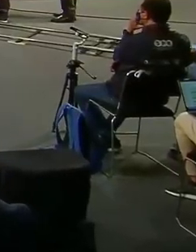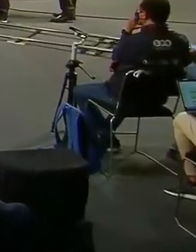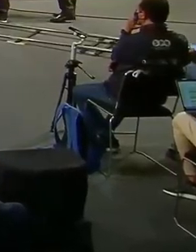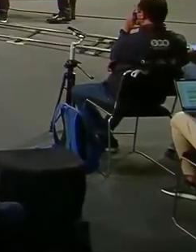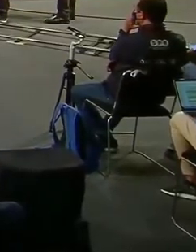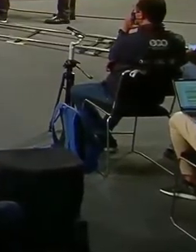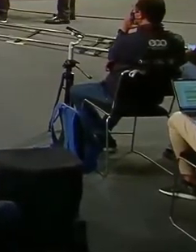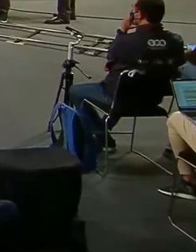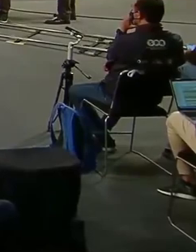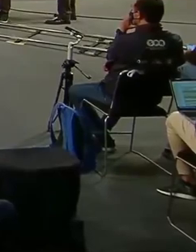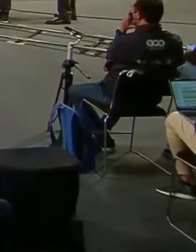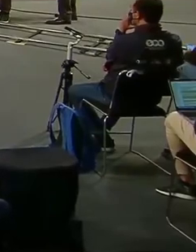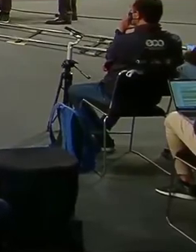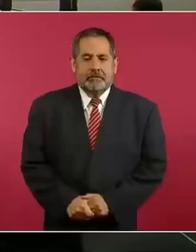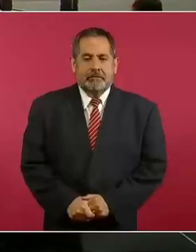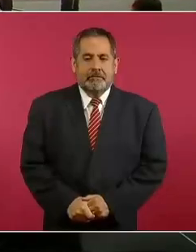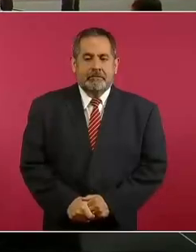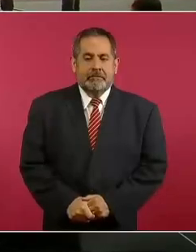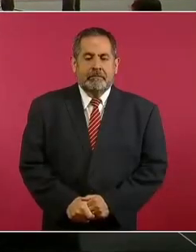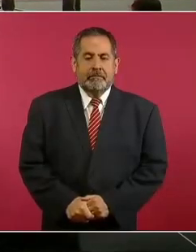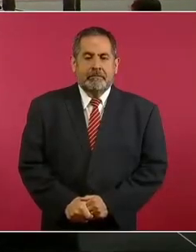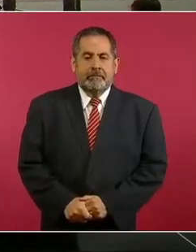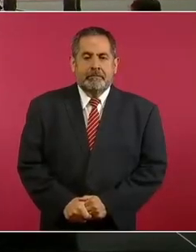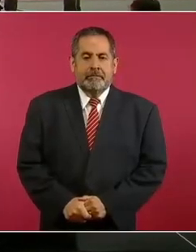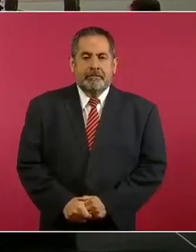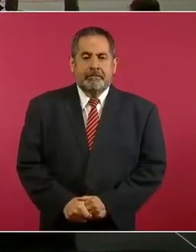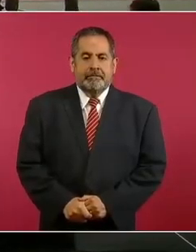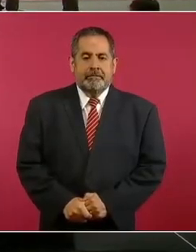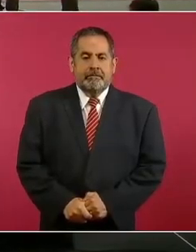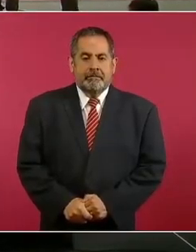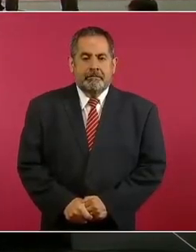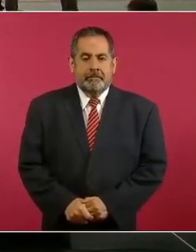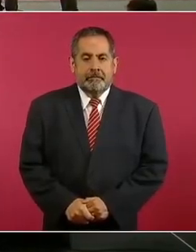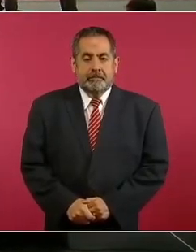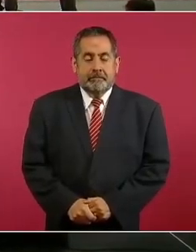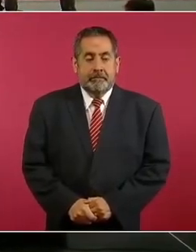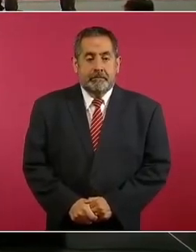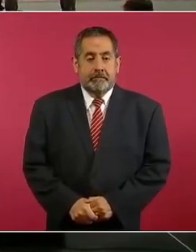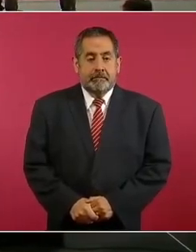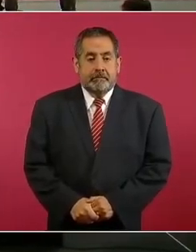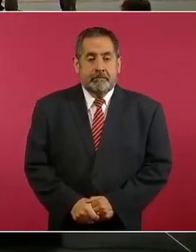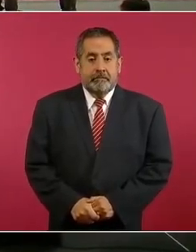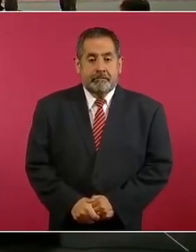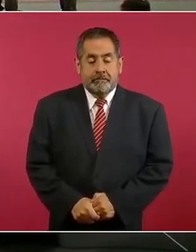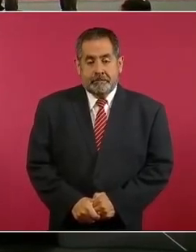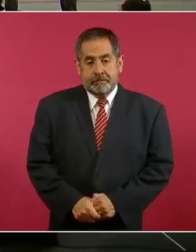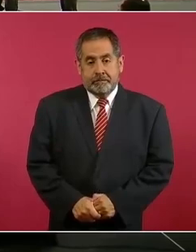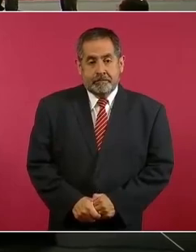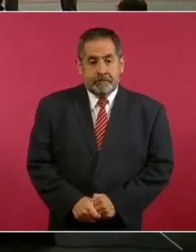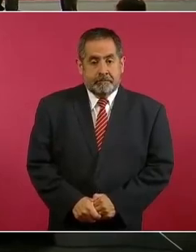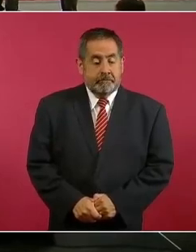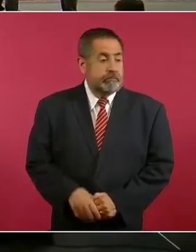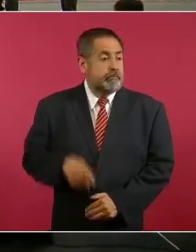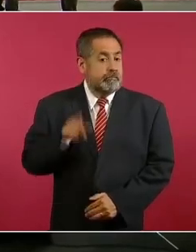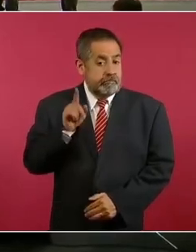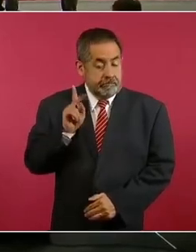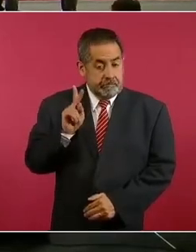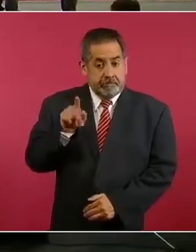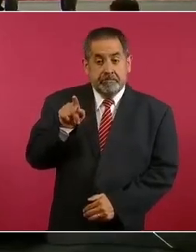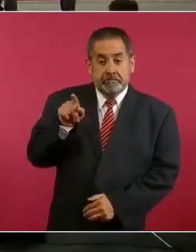pero venía de